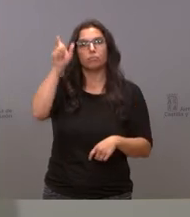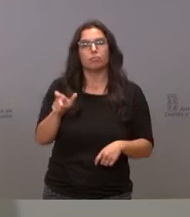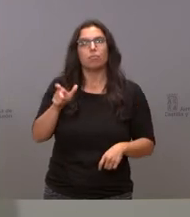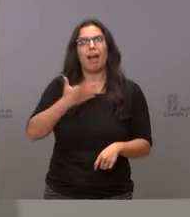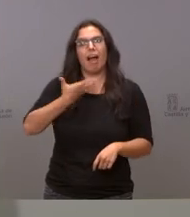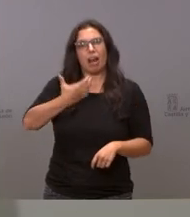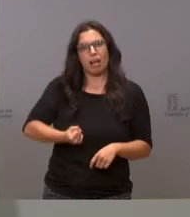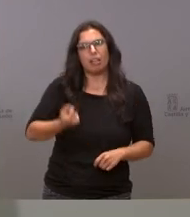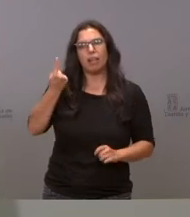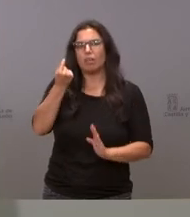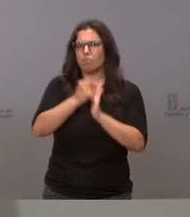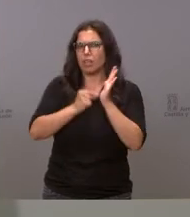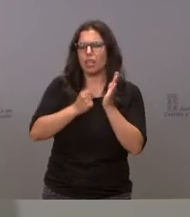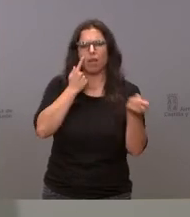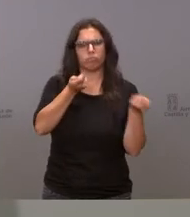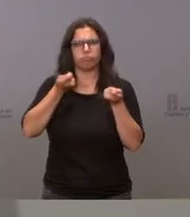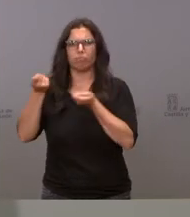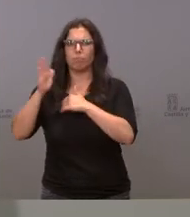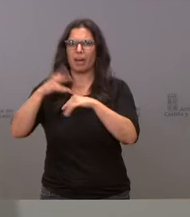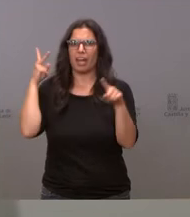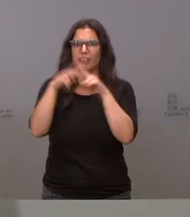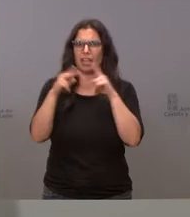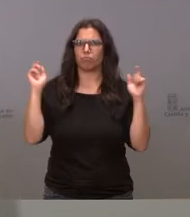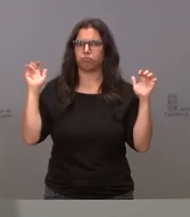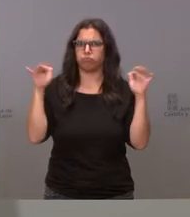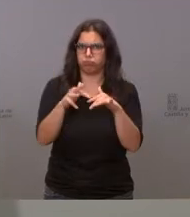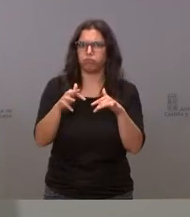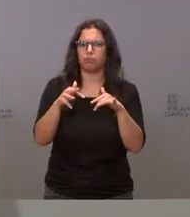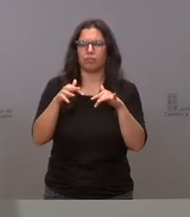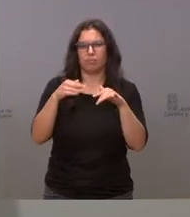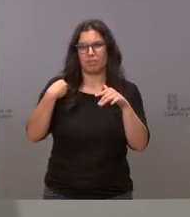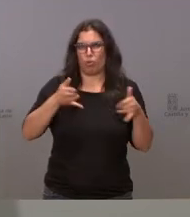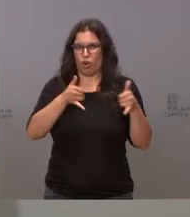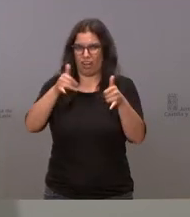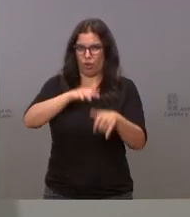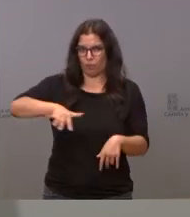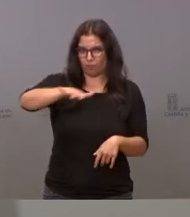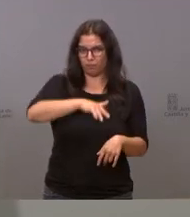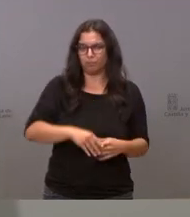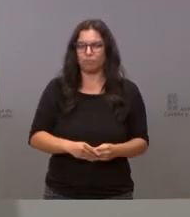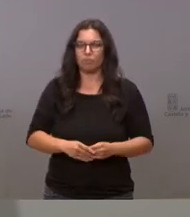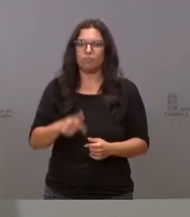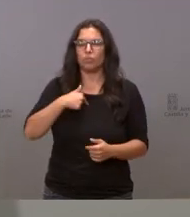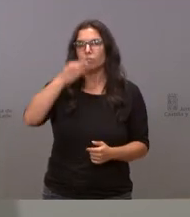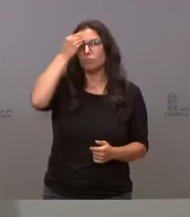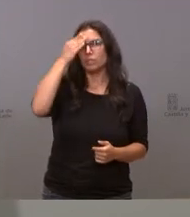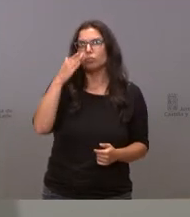puesto para evitar que se produzcan aglomeraciones en la playa yo creo que